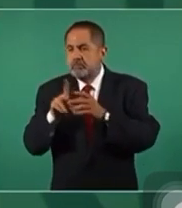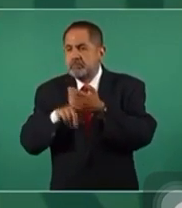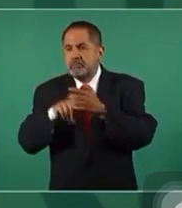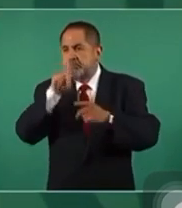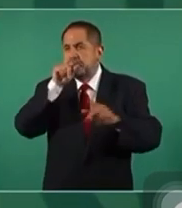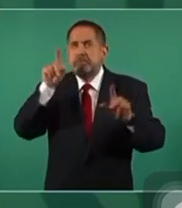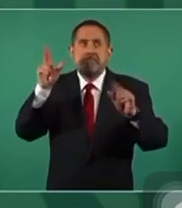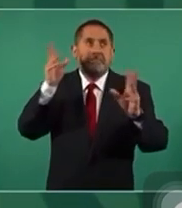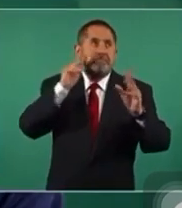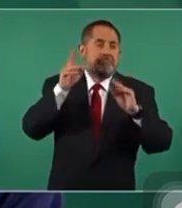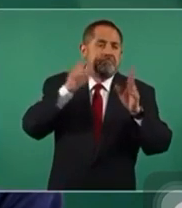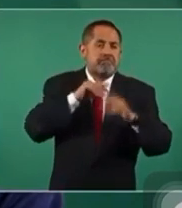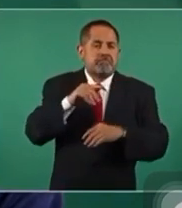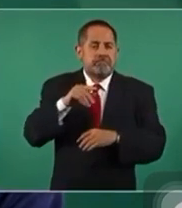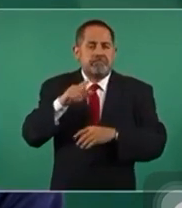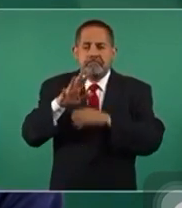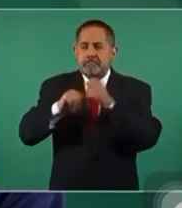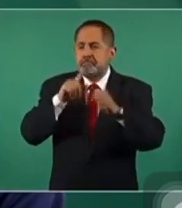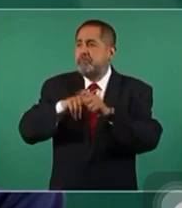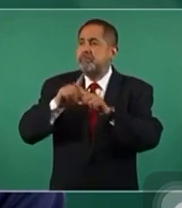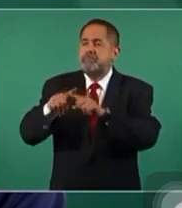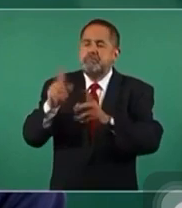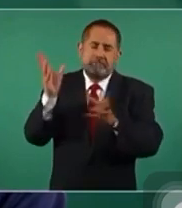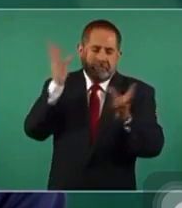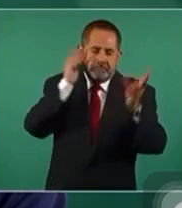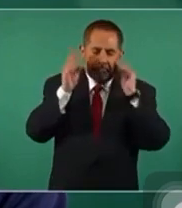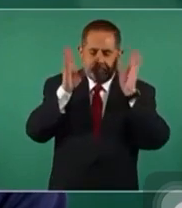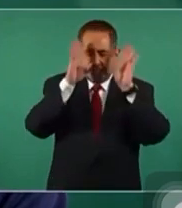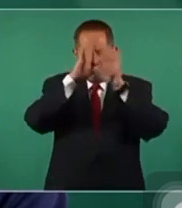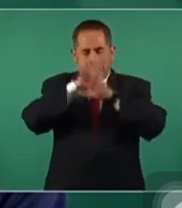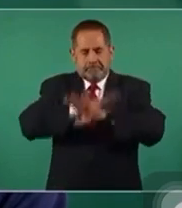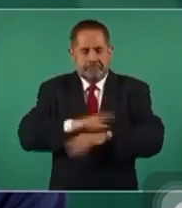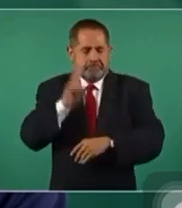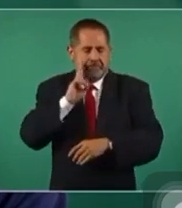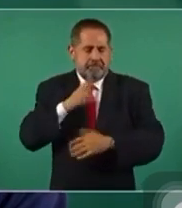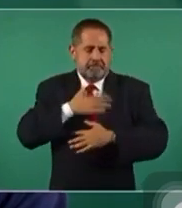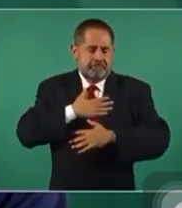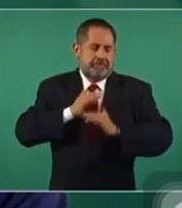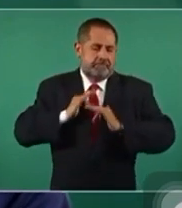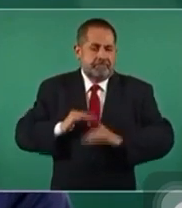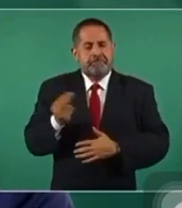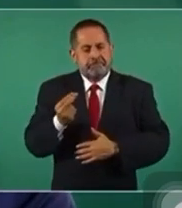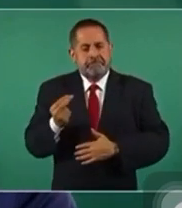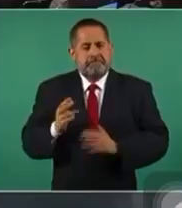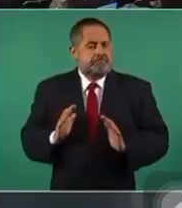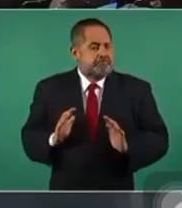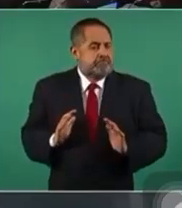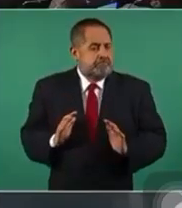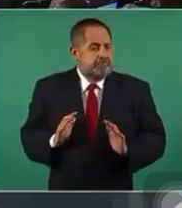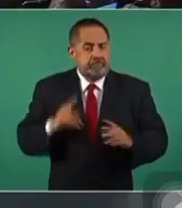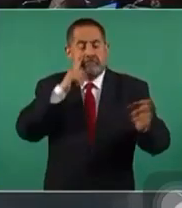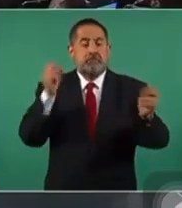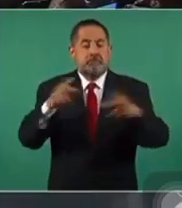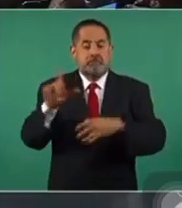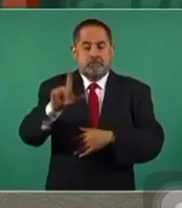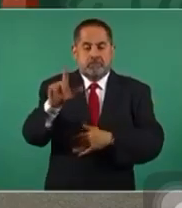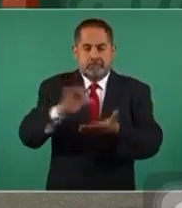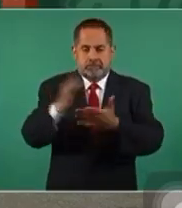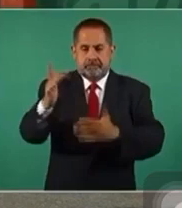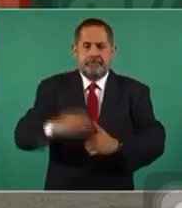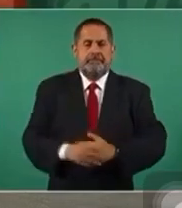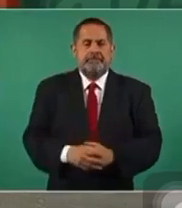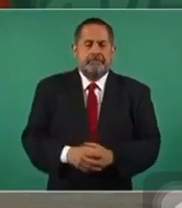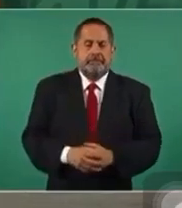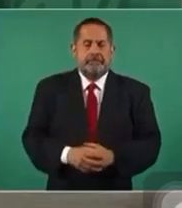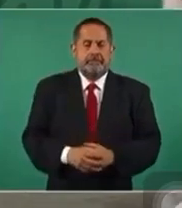y a las guacamayas. Me hace falta, me hace falta. Entonces, nos vemos el lunes. Muchas gracias.